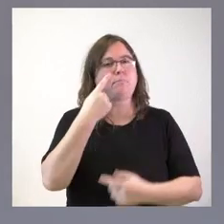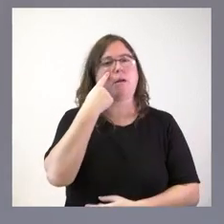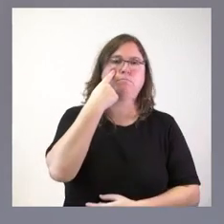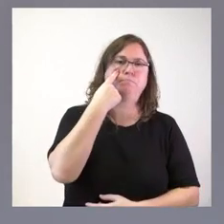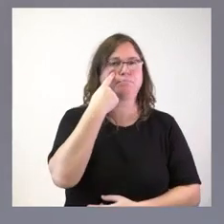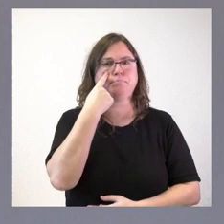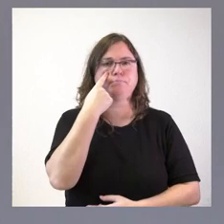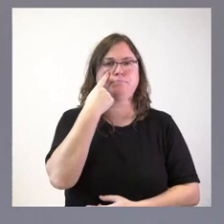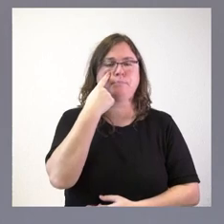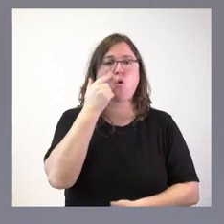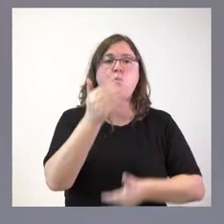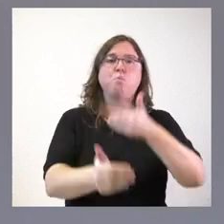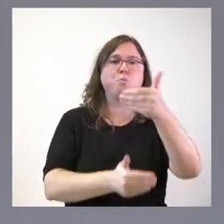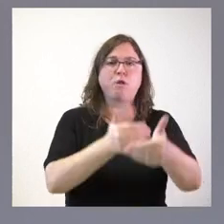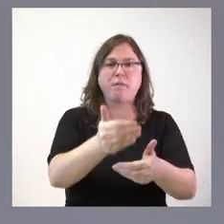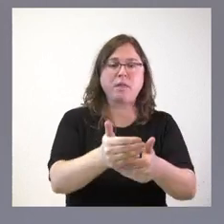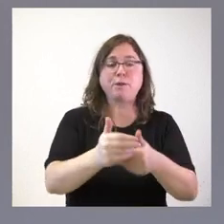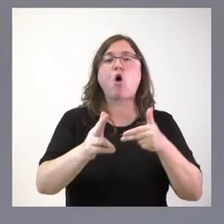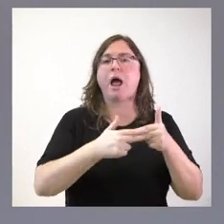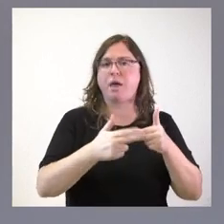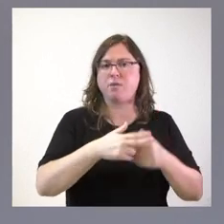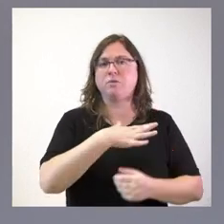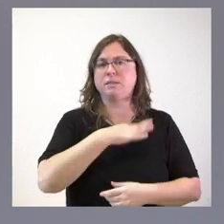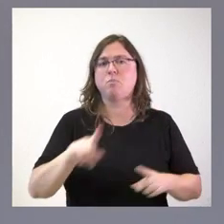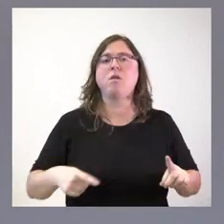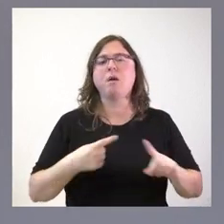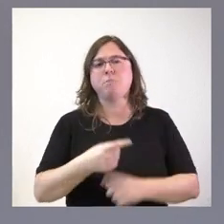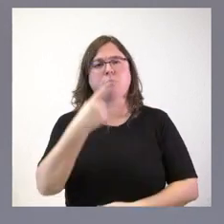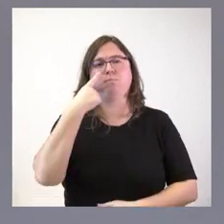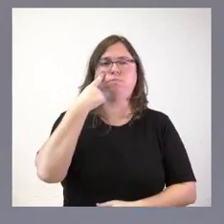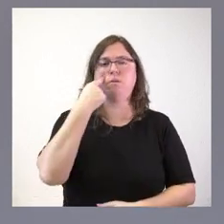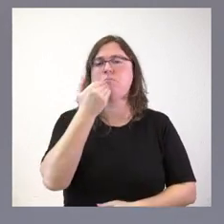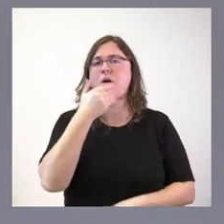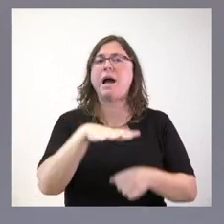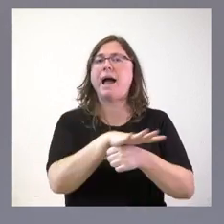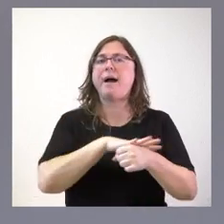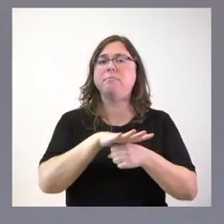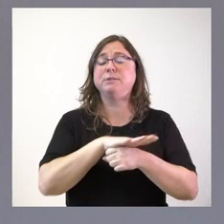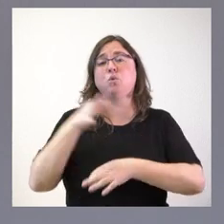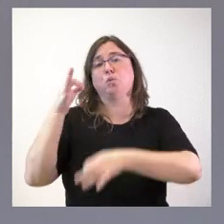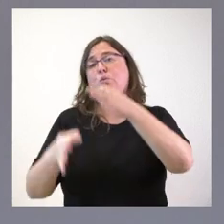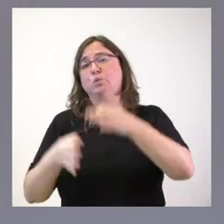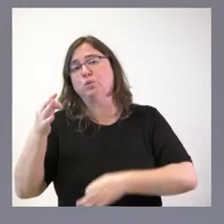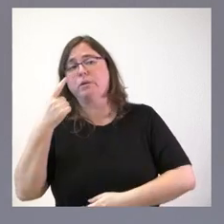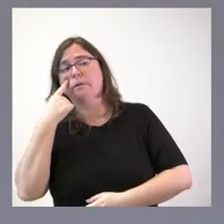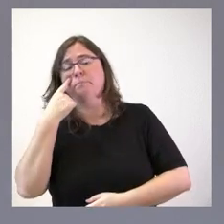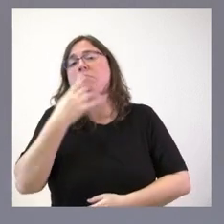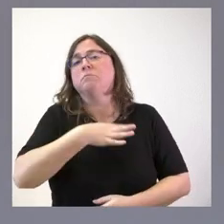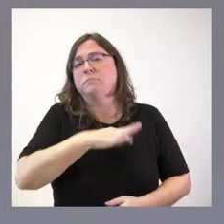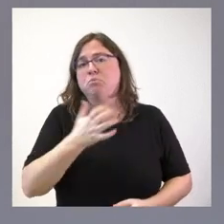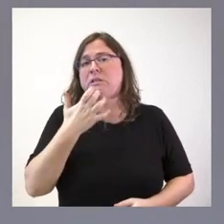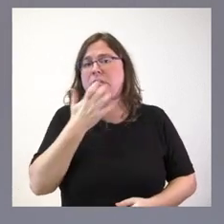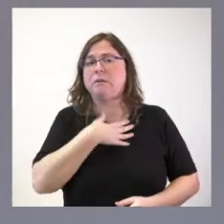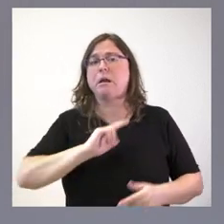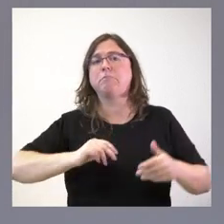en el procedimiento de alegaciones o también de la fiscalización en el ámbito de los tribunales de justicia, si se desea interponer